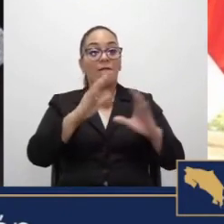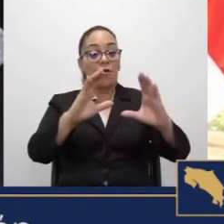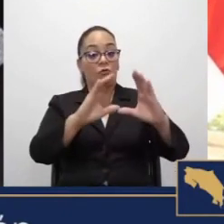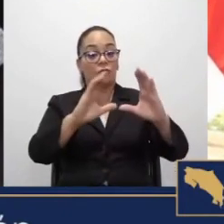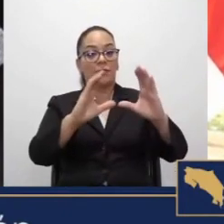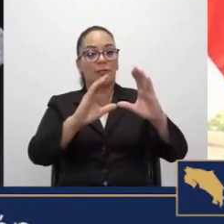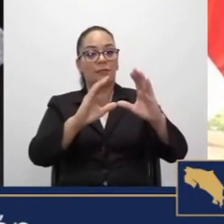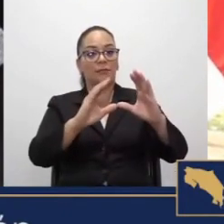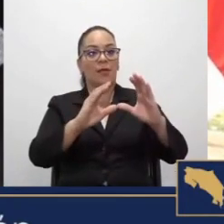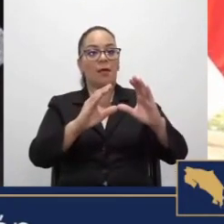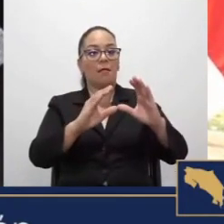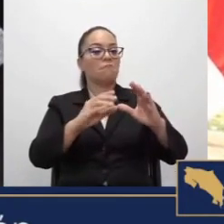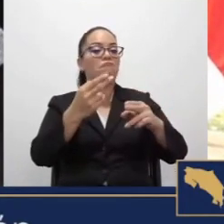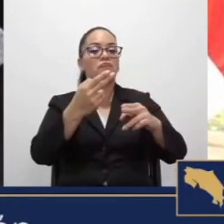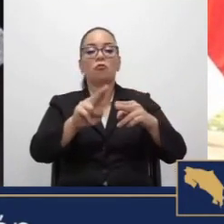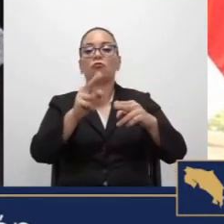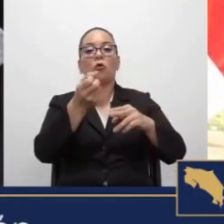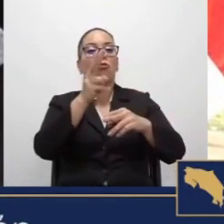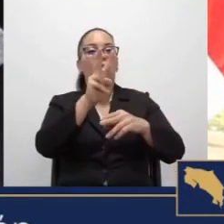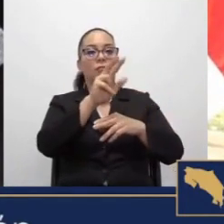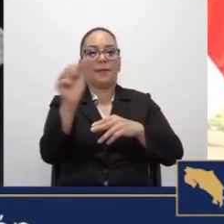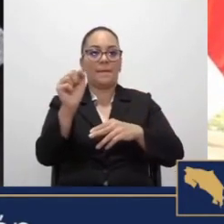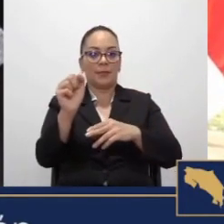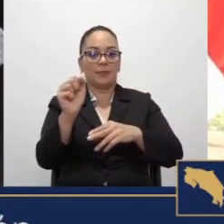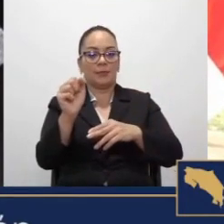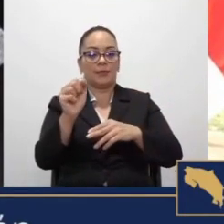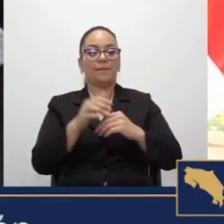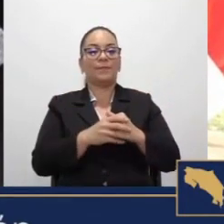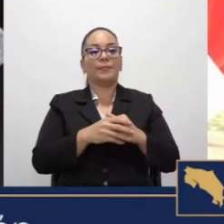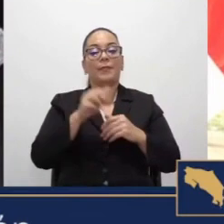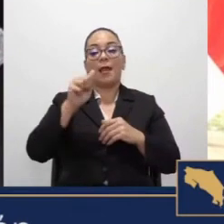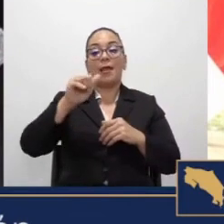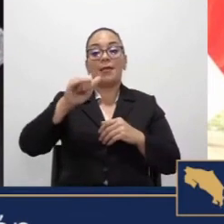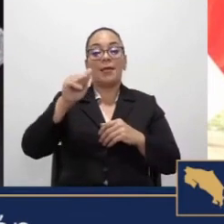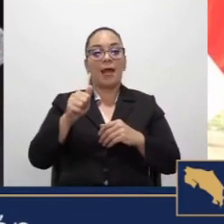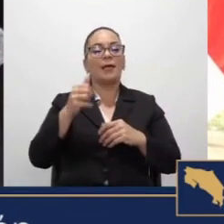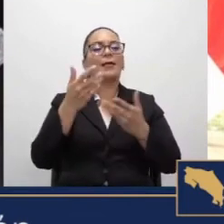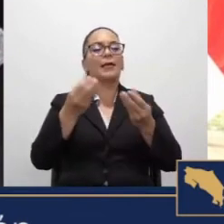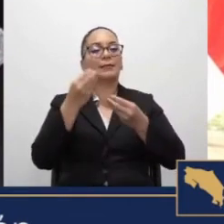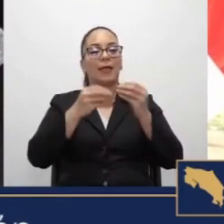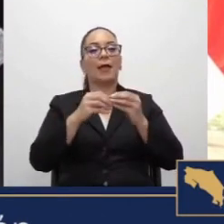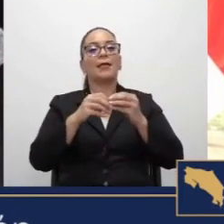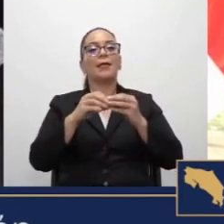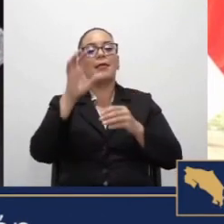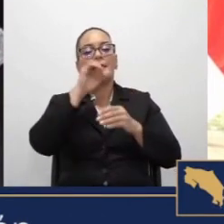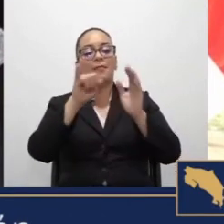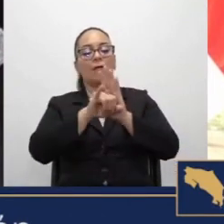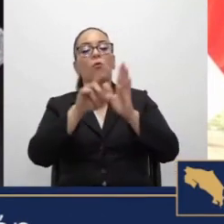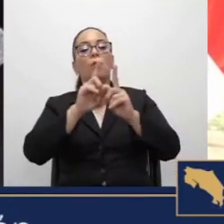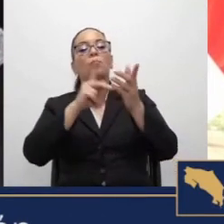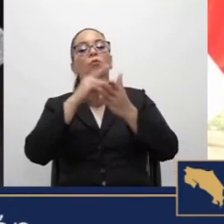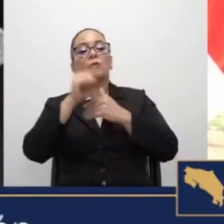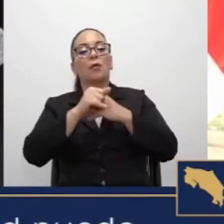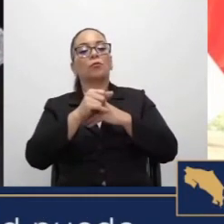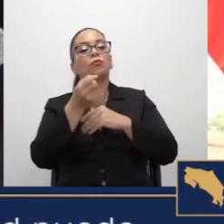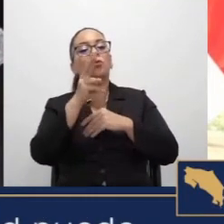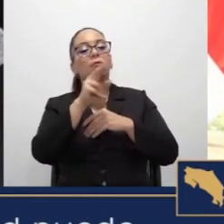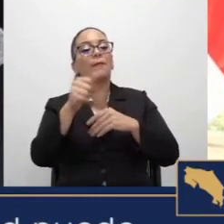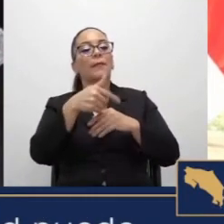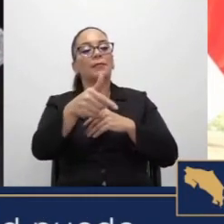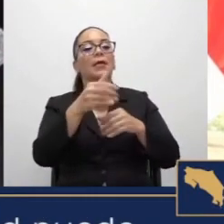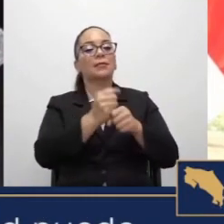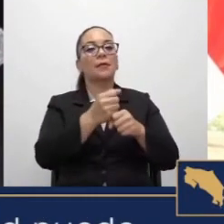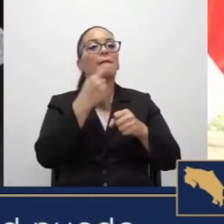corto plazo, de 12 meses. AIA lo que hacía era que identificaba qué proyectos podía desarrollar en 12 meses para poder dar estas